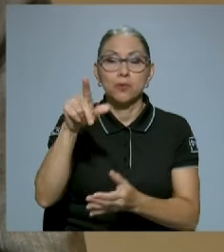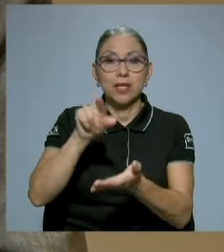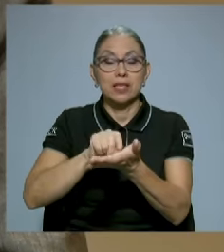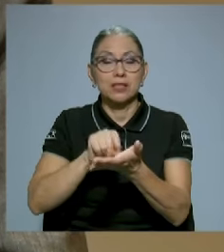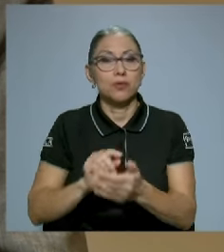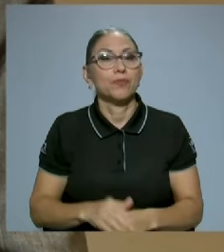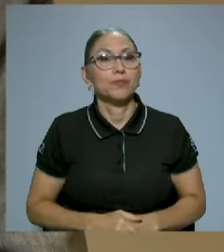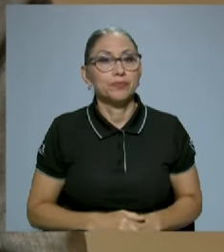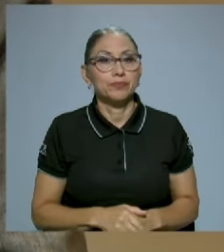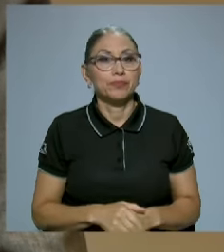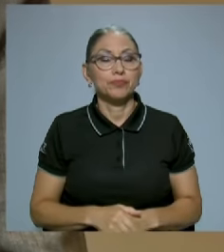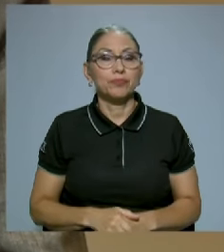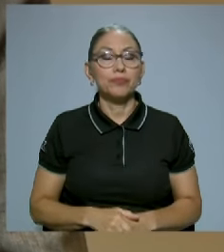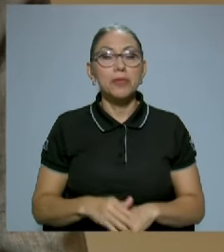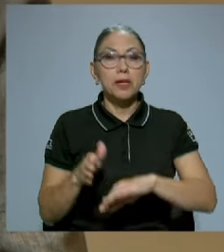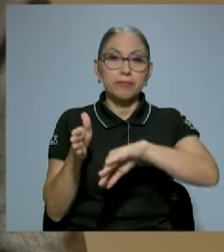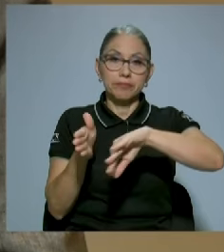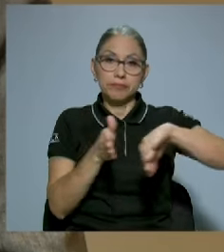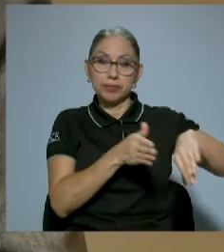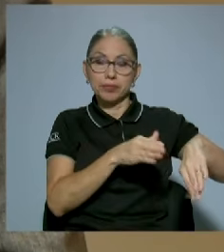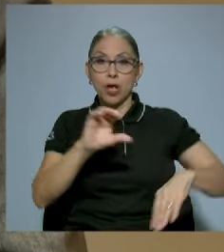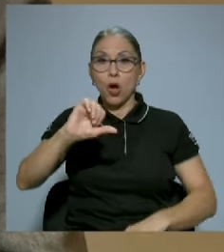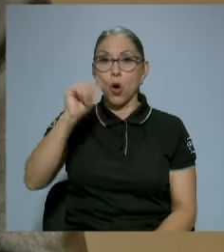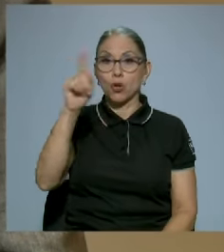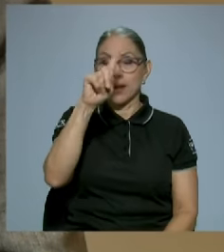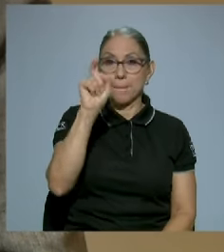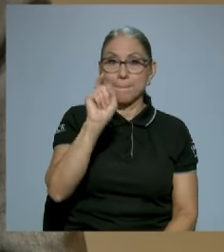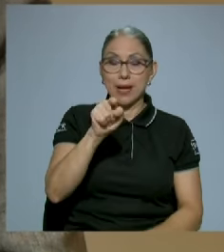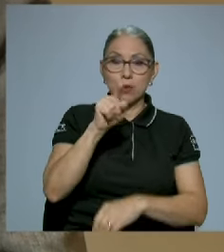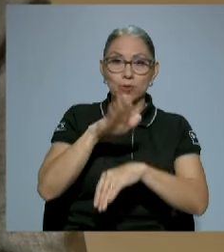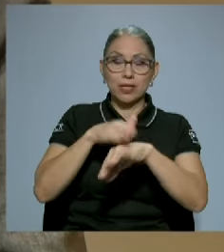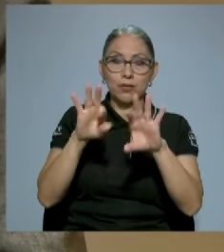Respecto a la otra pregunta, en realidad,